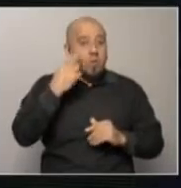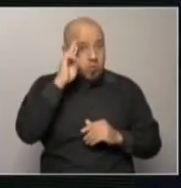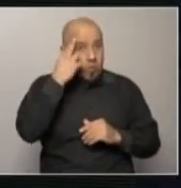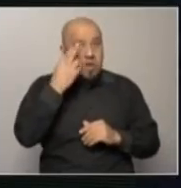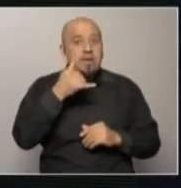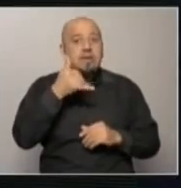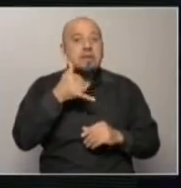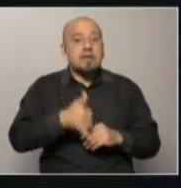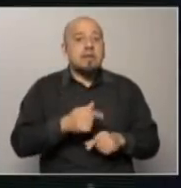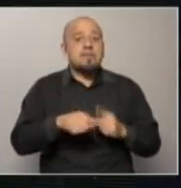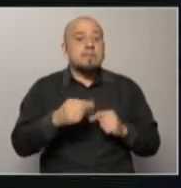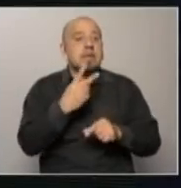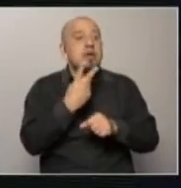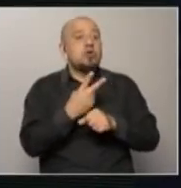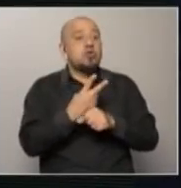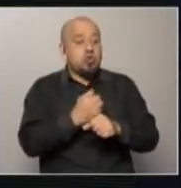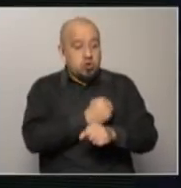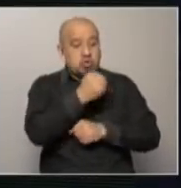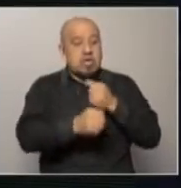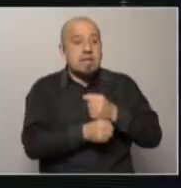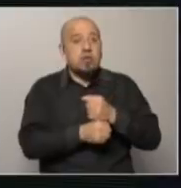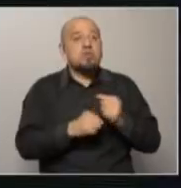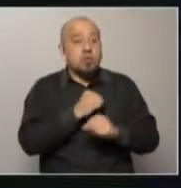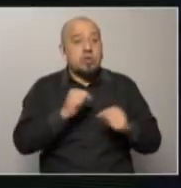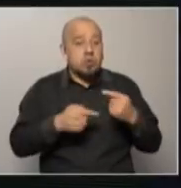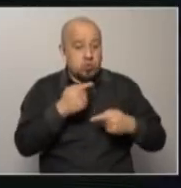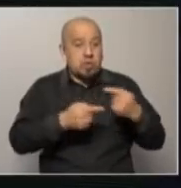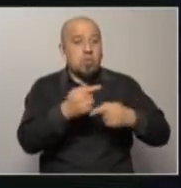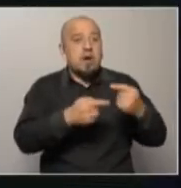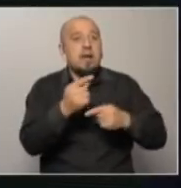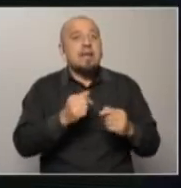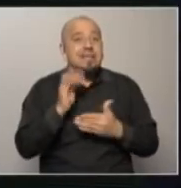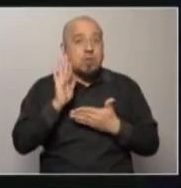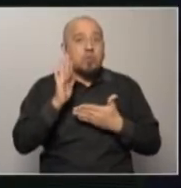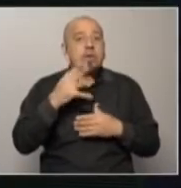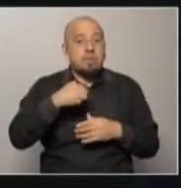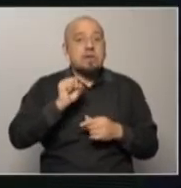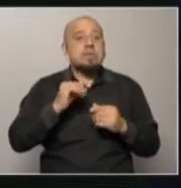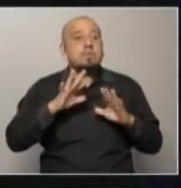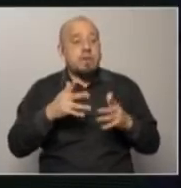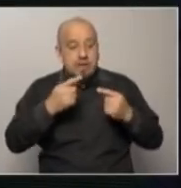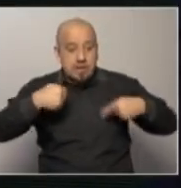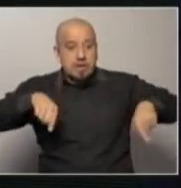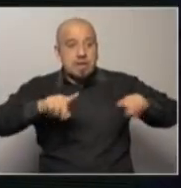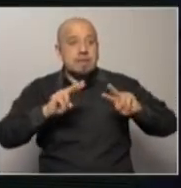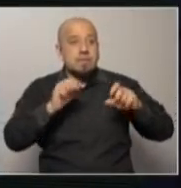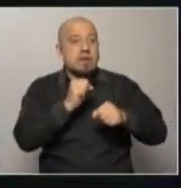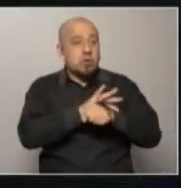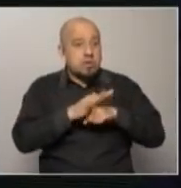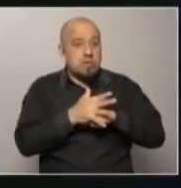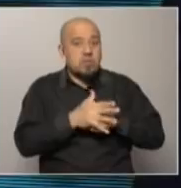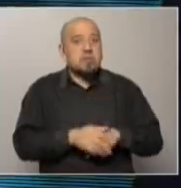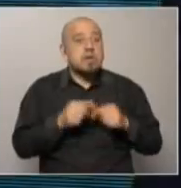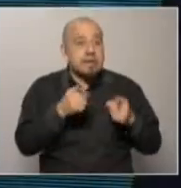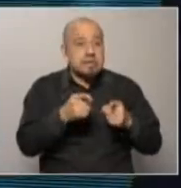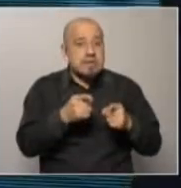casi dos años de endeudamiento que tuvo el año pasado en un solo año para hacer frente a los desafíos de la pandemia y yo creo que esa es